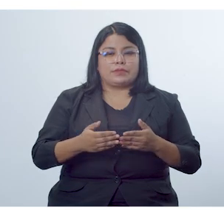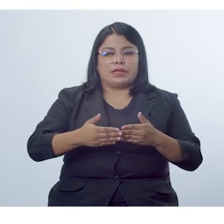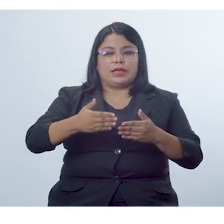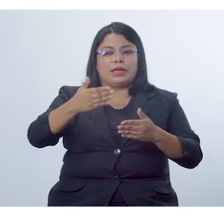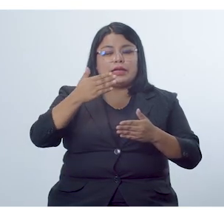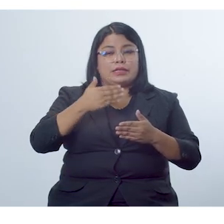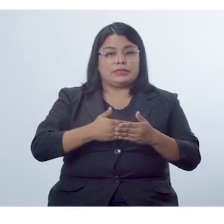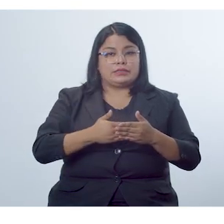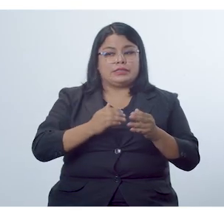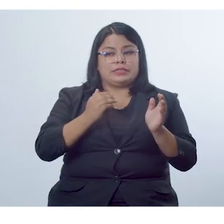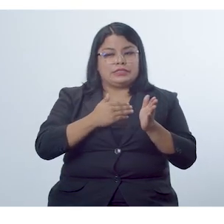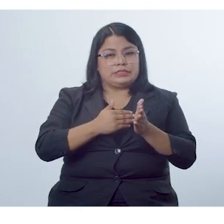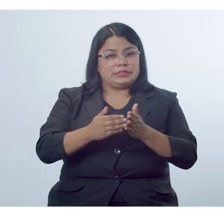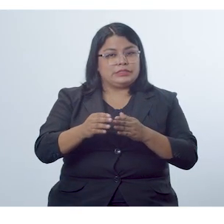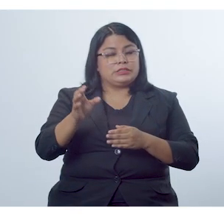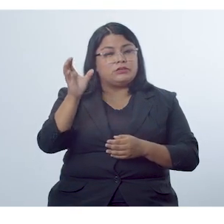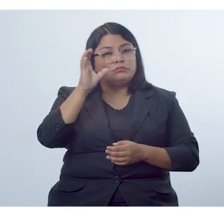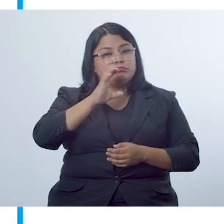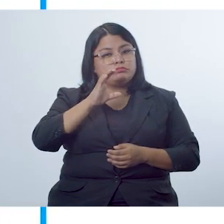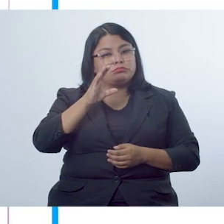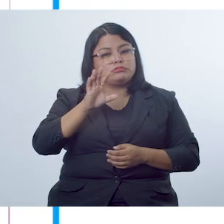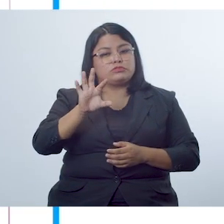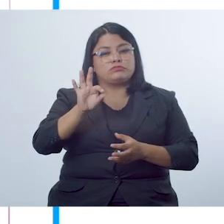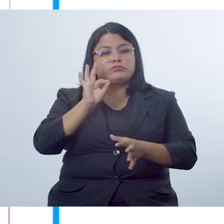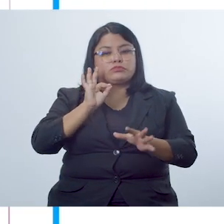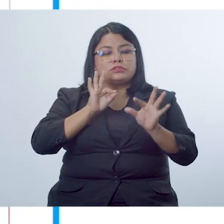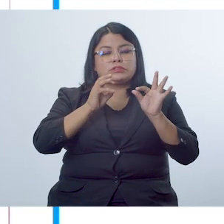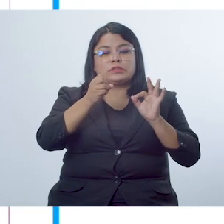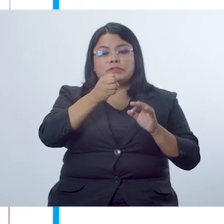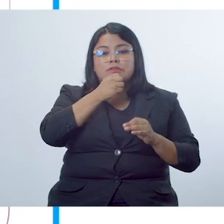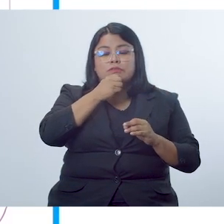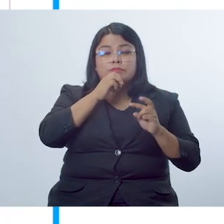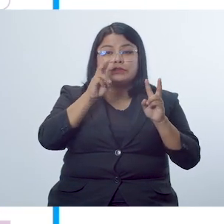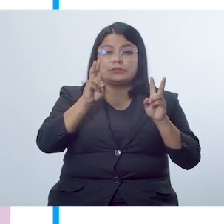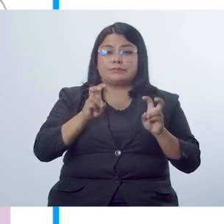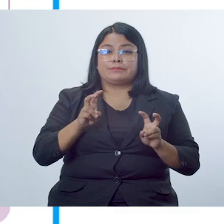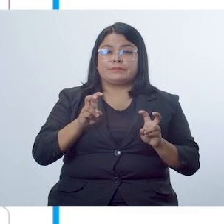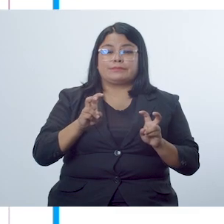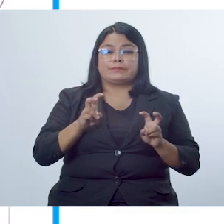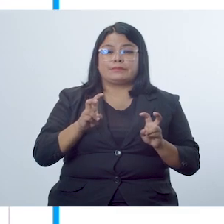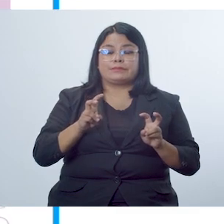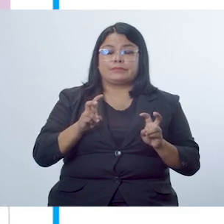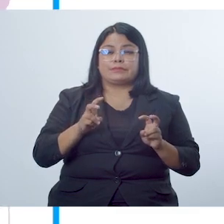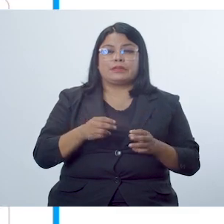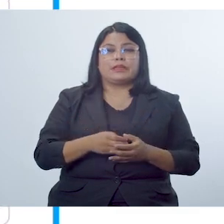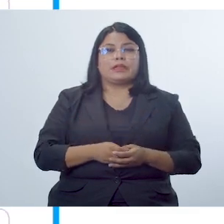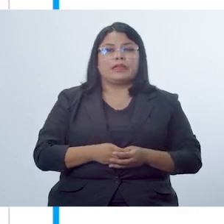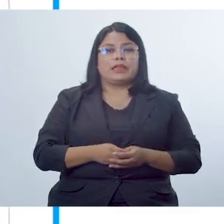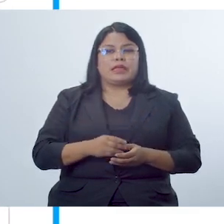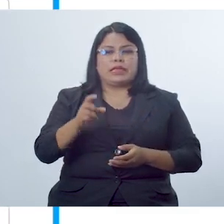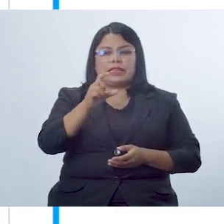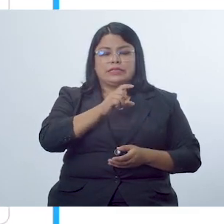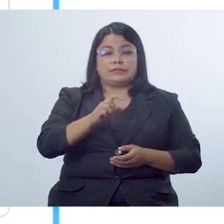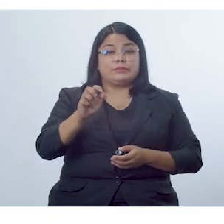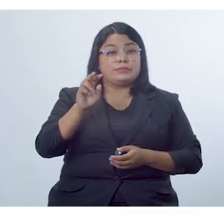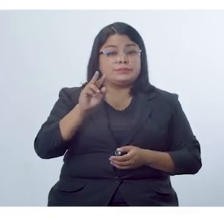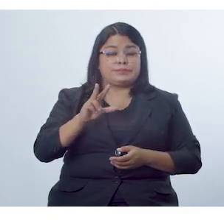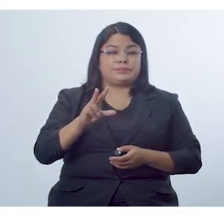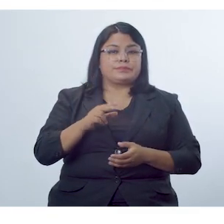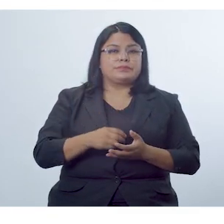Anticipación inicia con la búsqueda y selección de información sobre un tema que fue seleccionado en la semana 3.